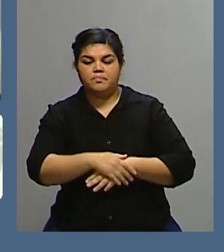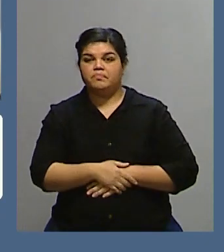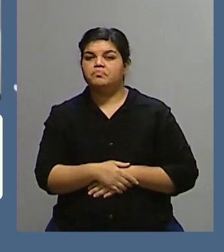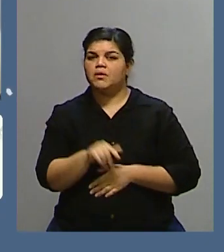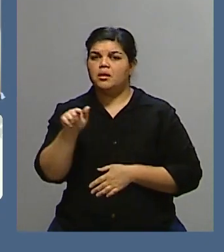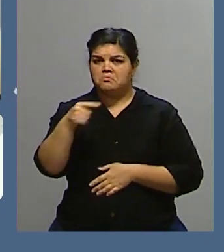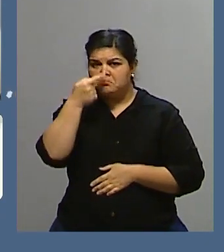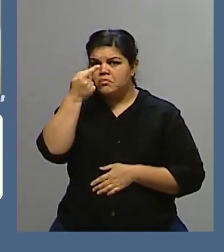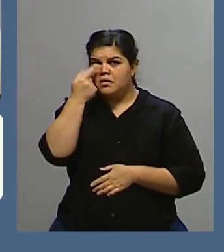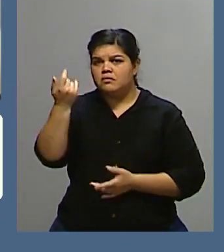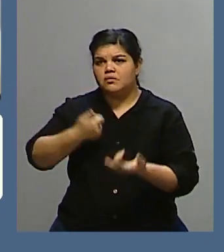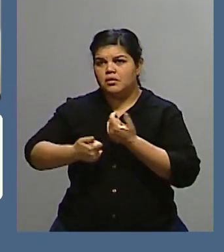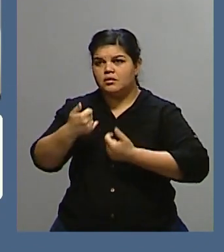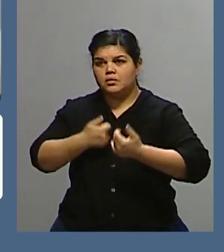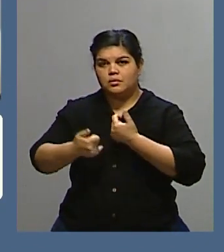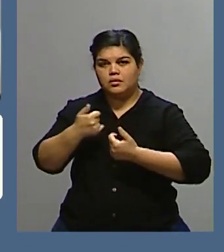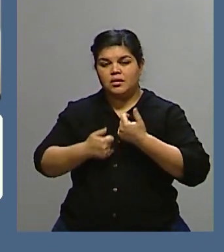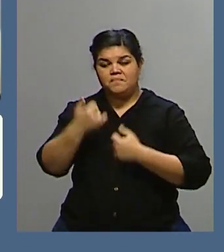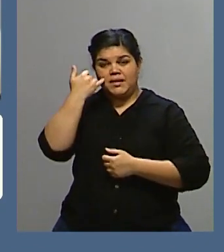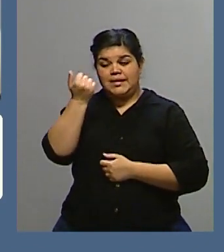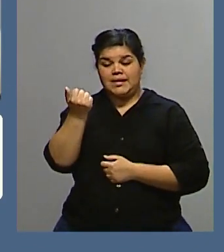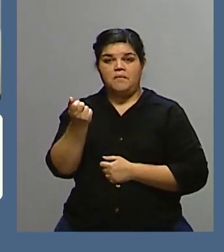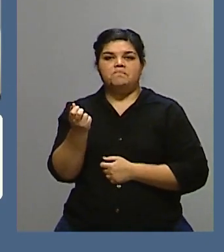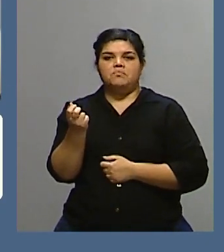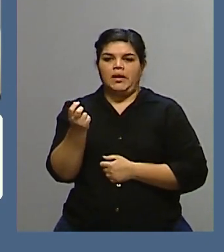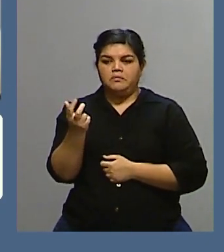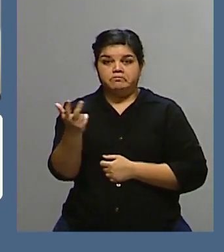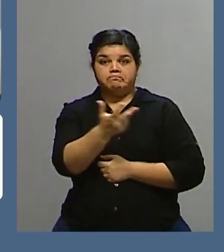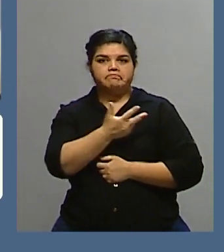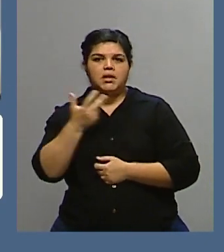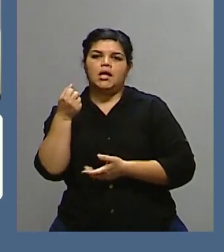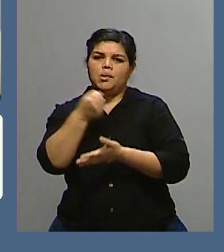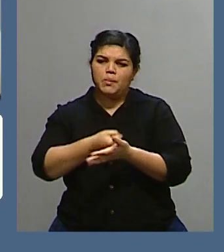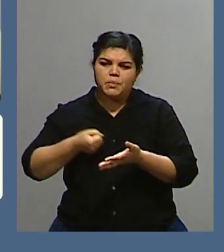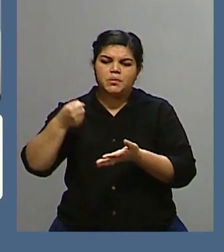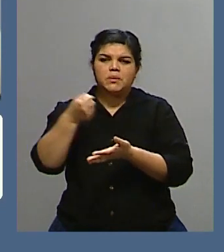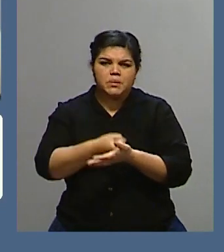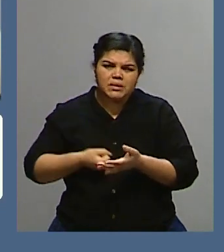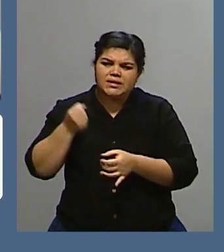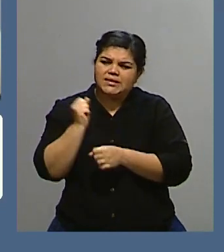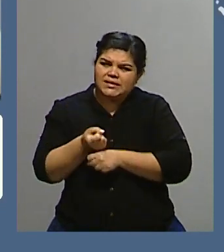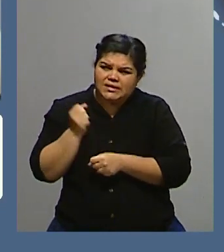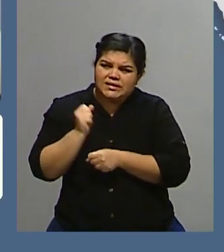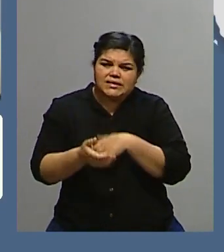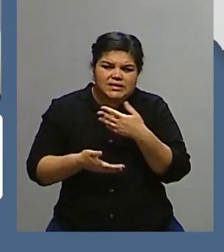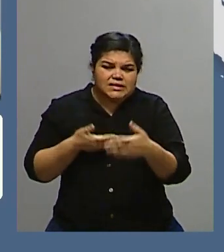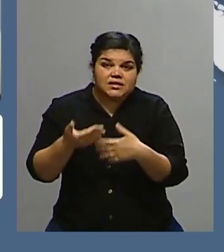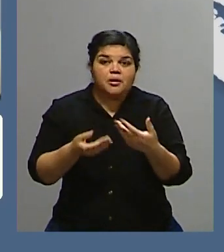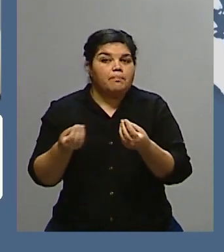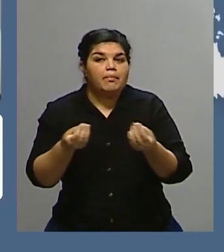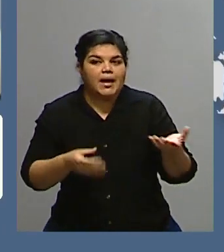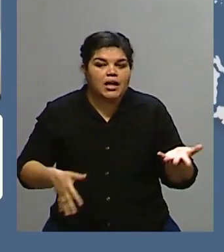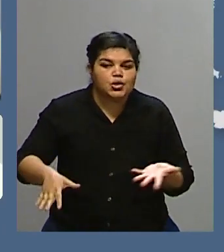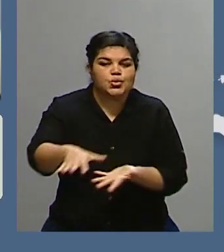que ellos han hecho un trabajo en estos años para, tal vez, tener una llegada mucho más